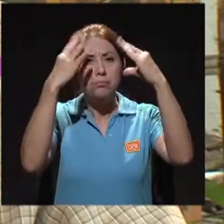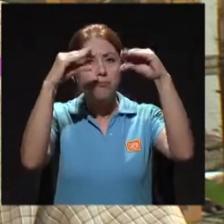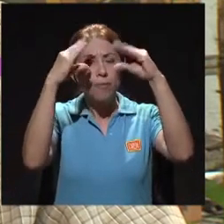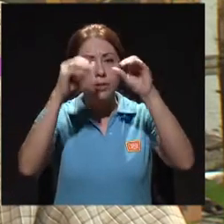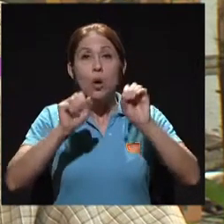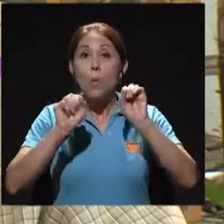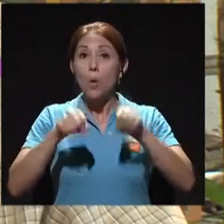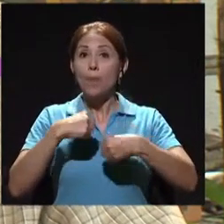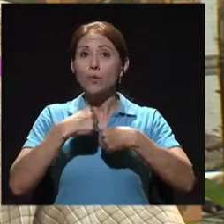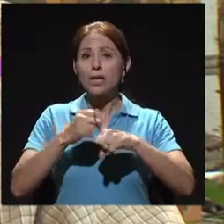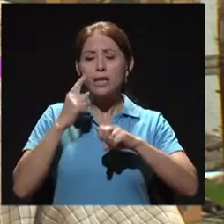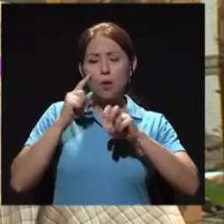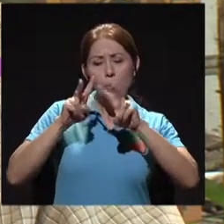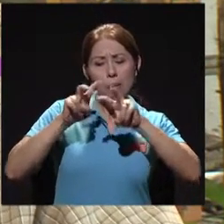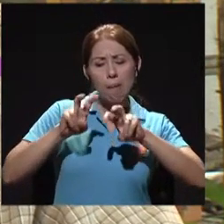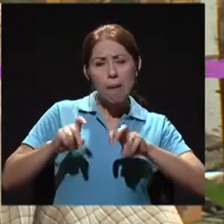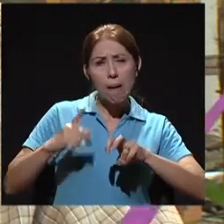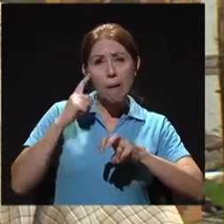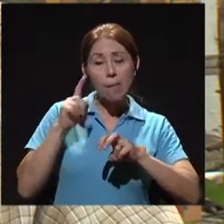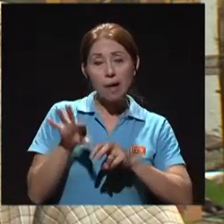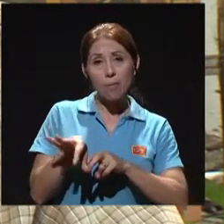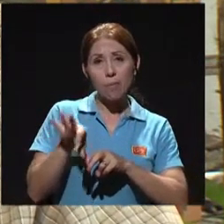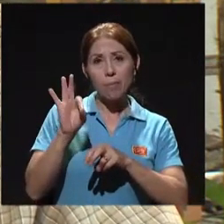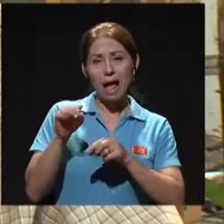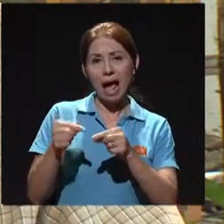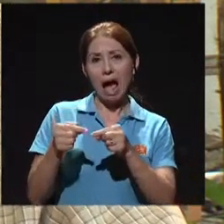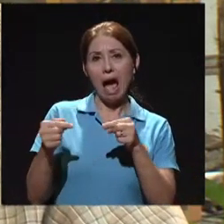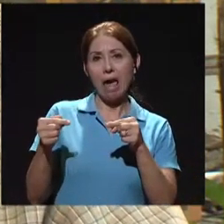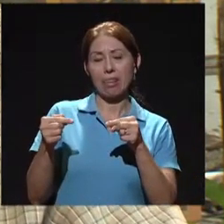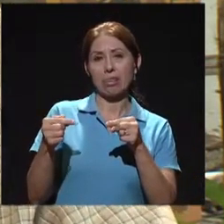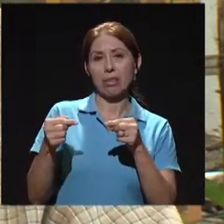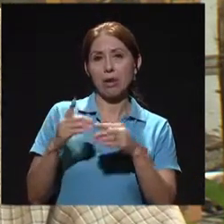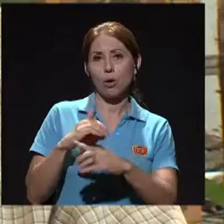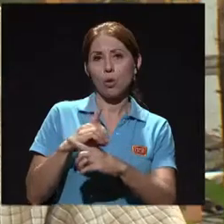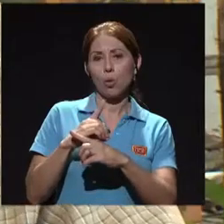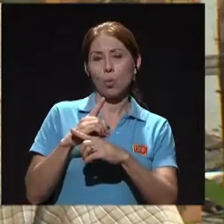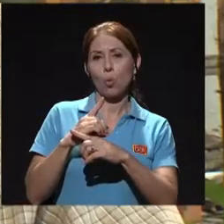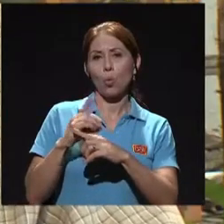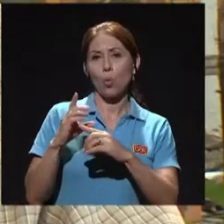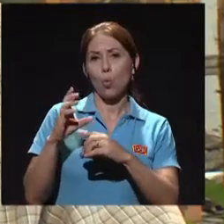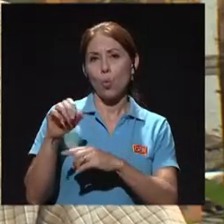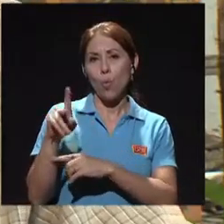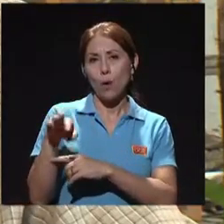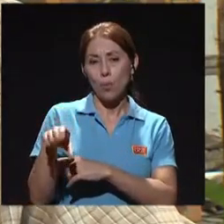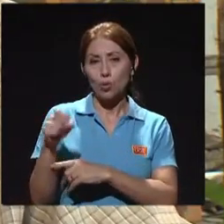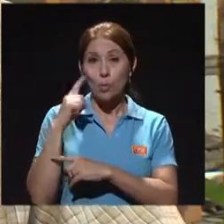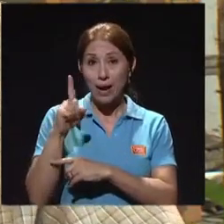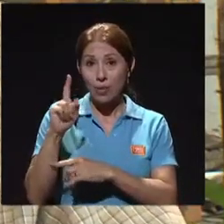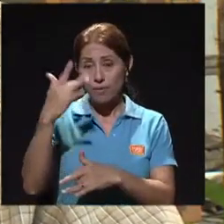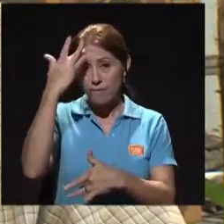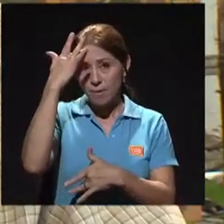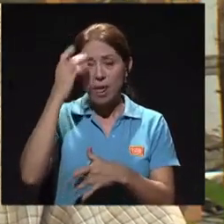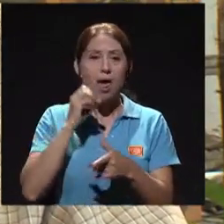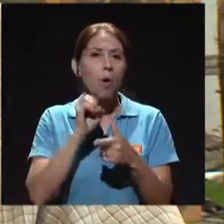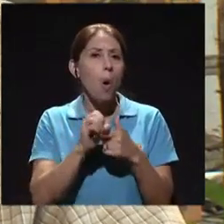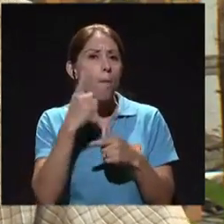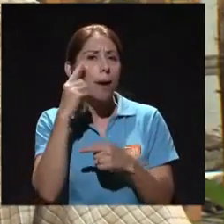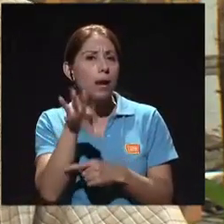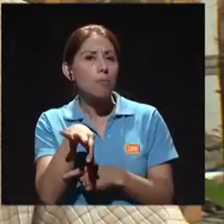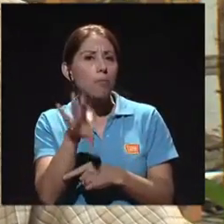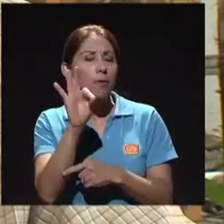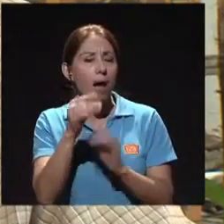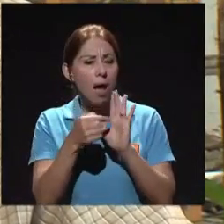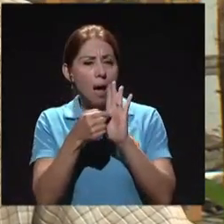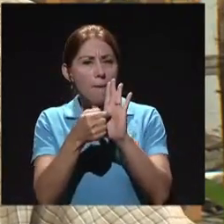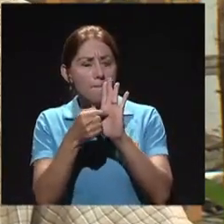para ver anticuerpos, por ejemplo, digamos, para una enfermedad, marcadores tumorales y